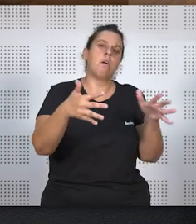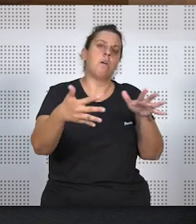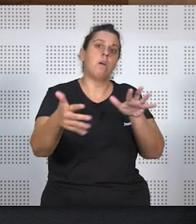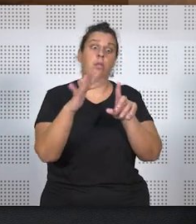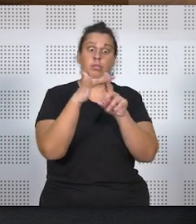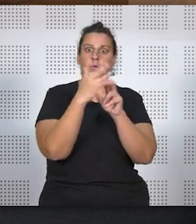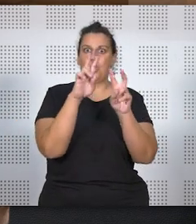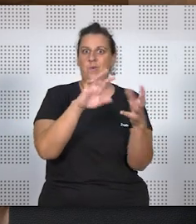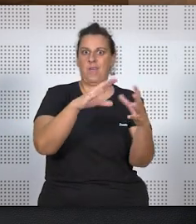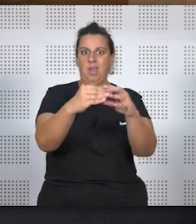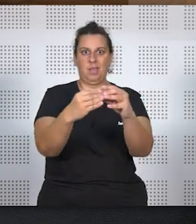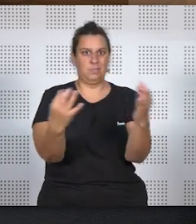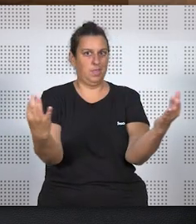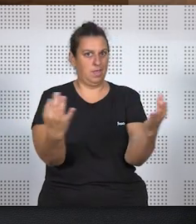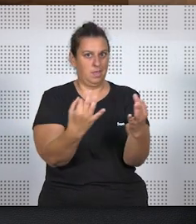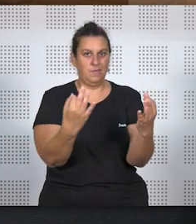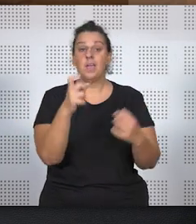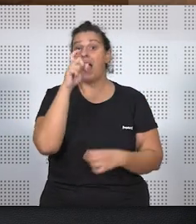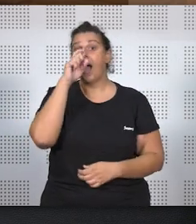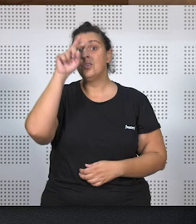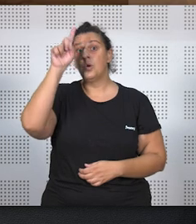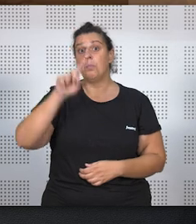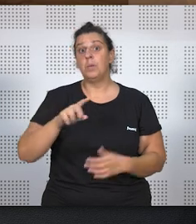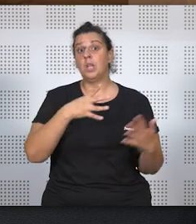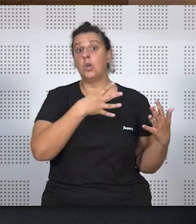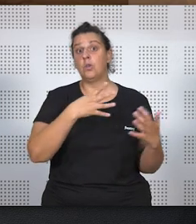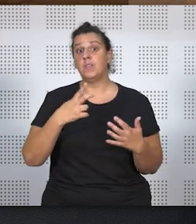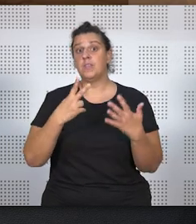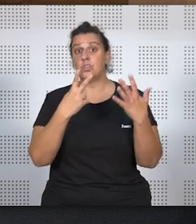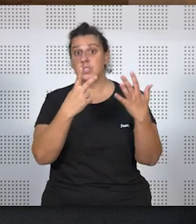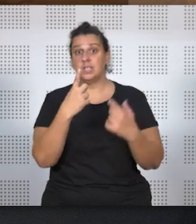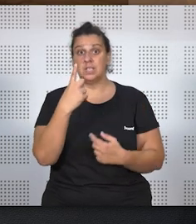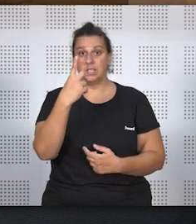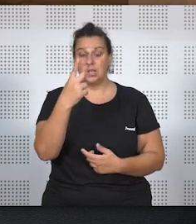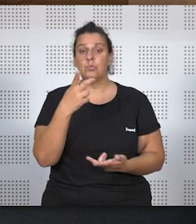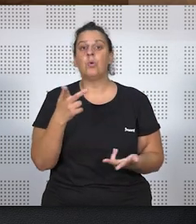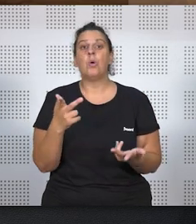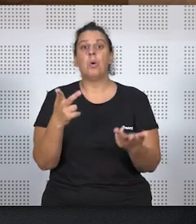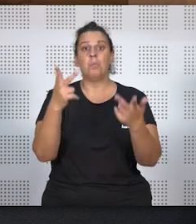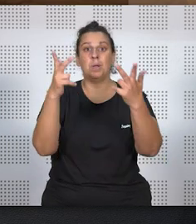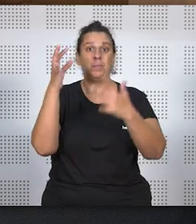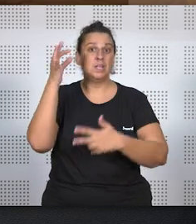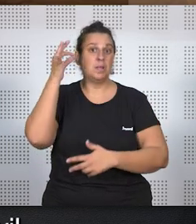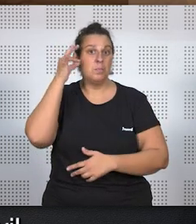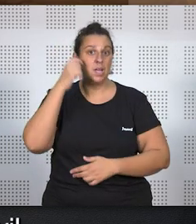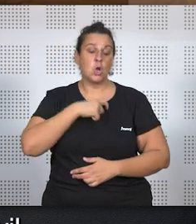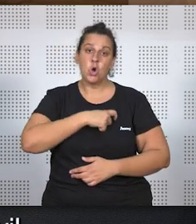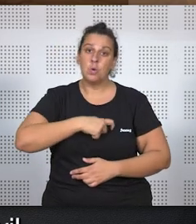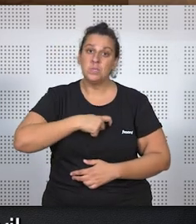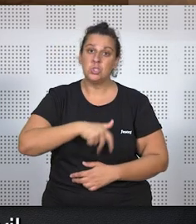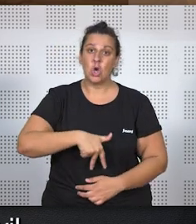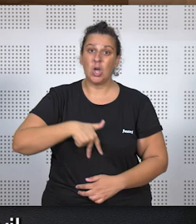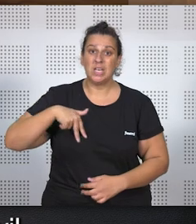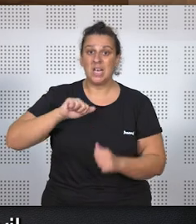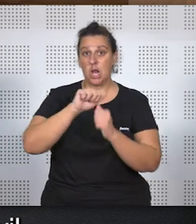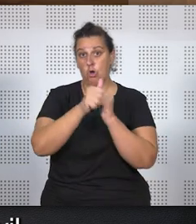las nuevas circunstancias. Y a partir del año 71, se permite el ingreso a una primera mujer, la Comisión General de Codificación